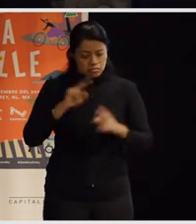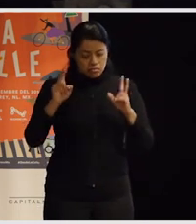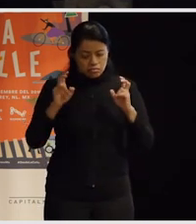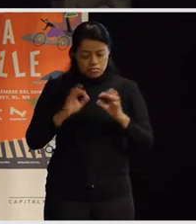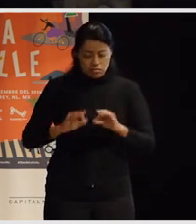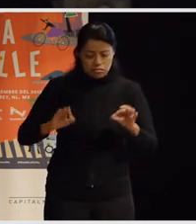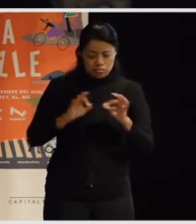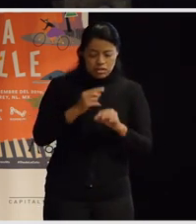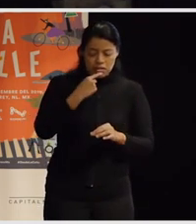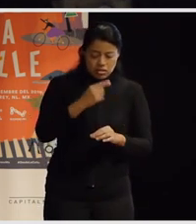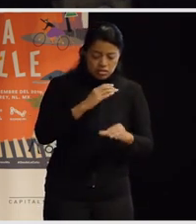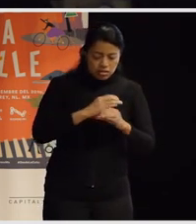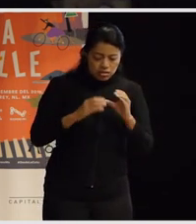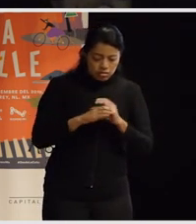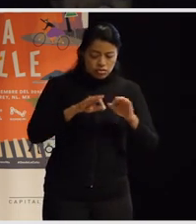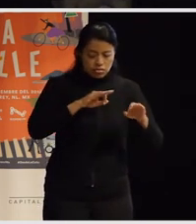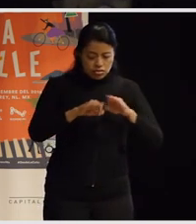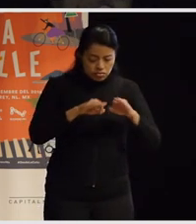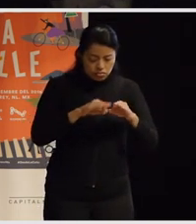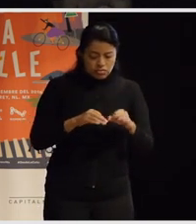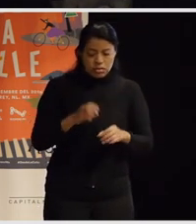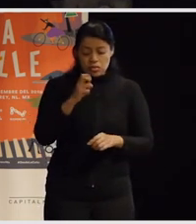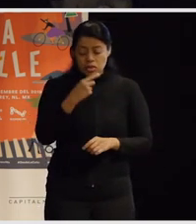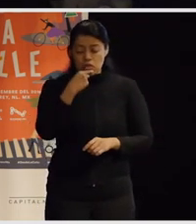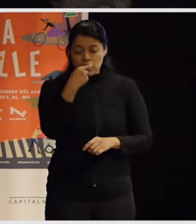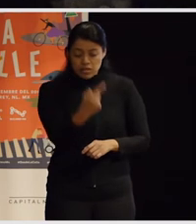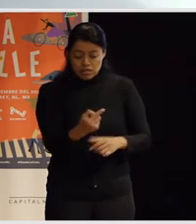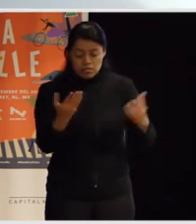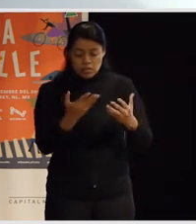decir las cosas queremos trabajar porque lo que estamos defendiendo es muy importante ¿no?